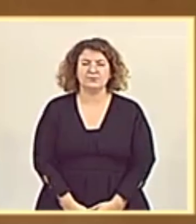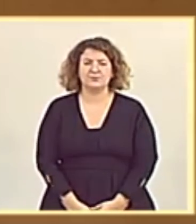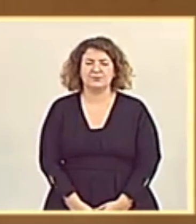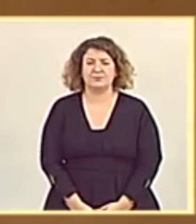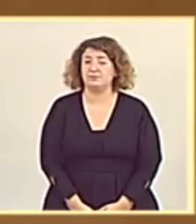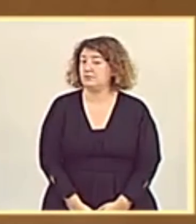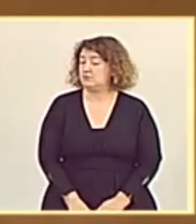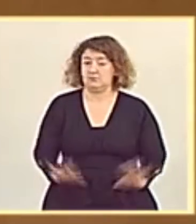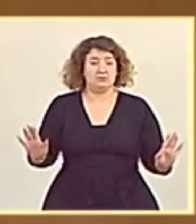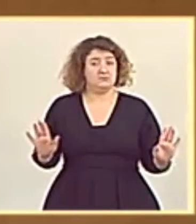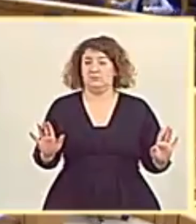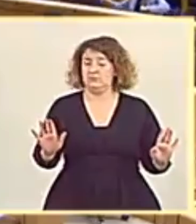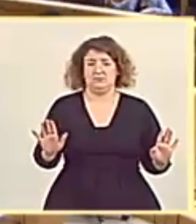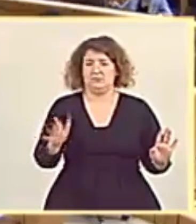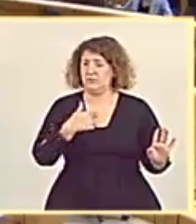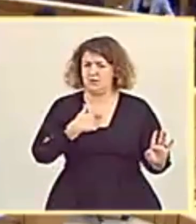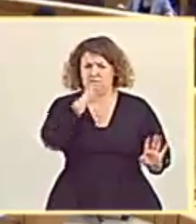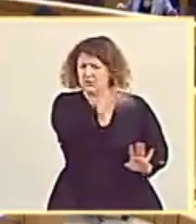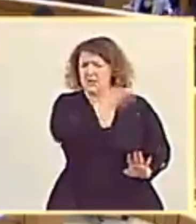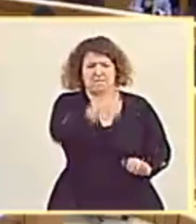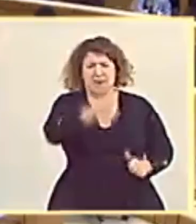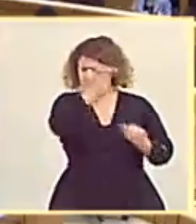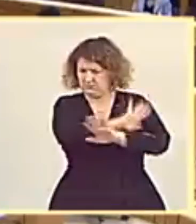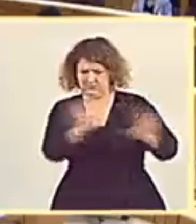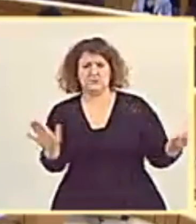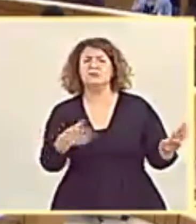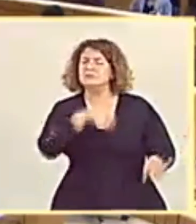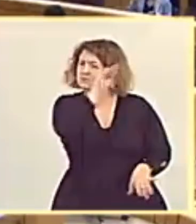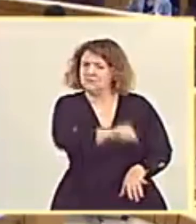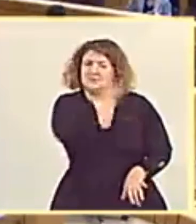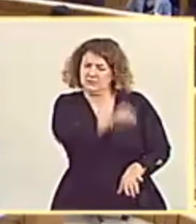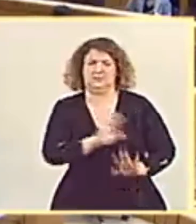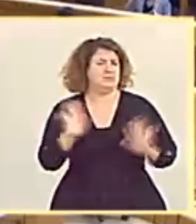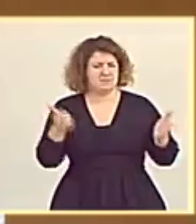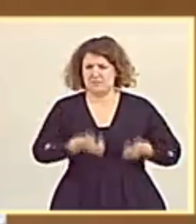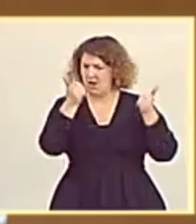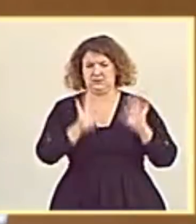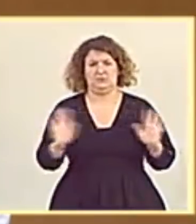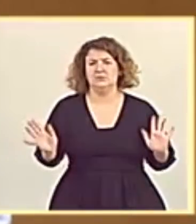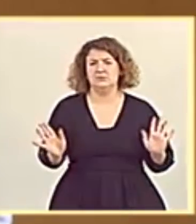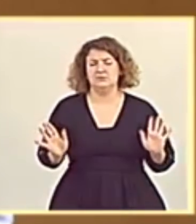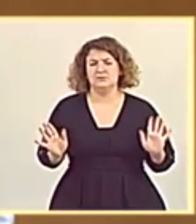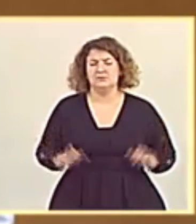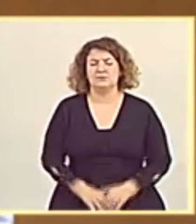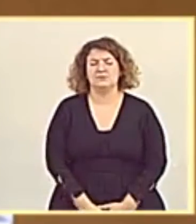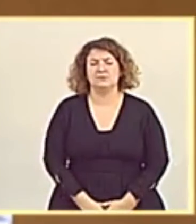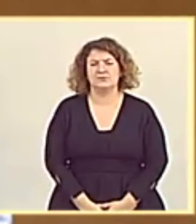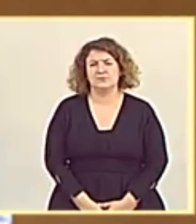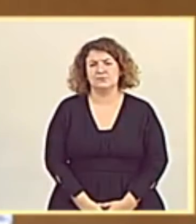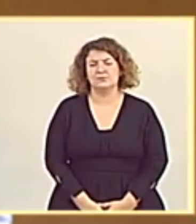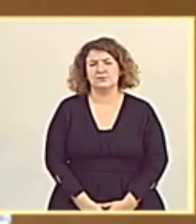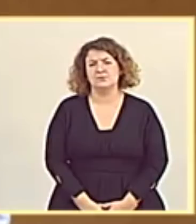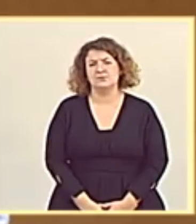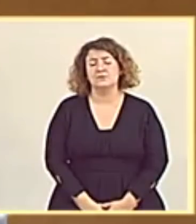No se lo voy a recordar más. No se lo voy a